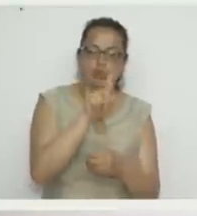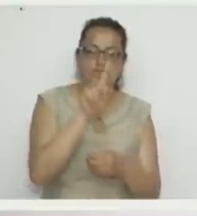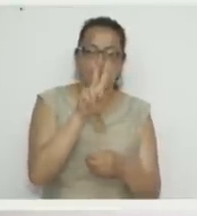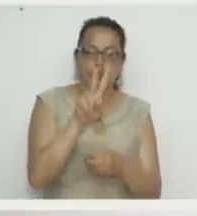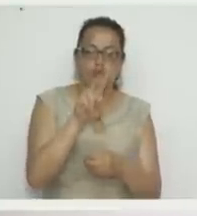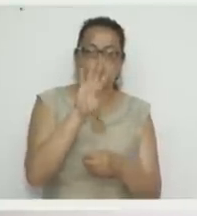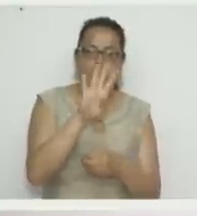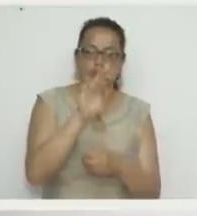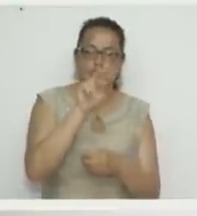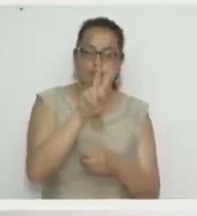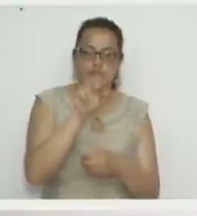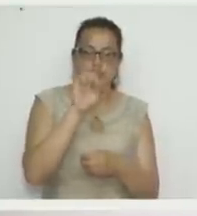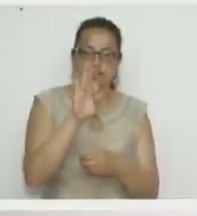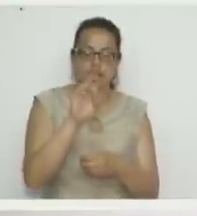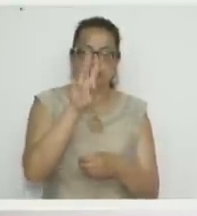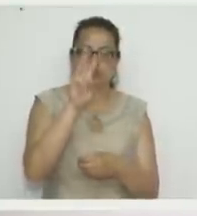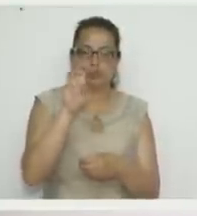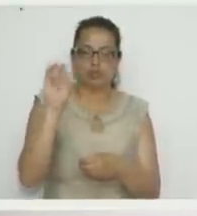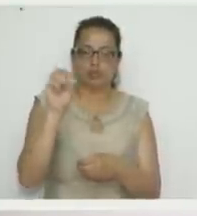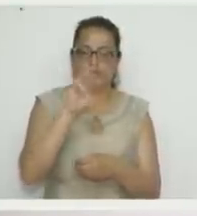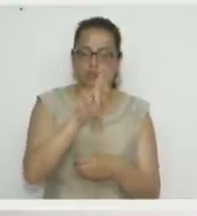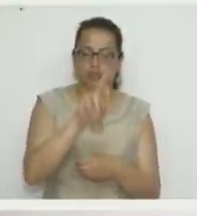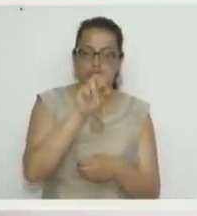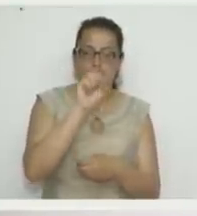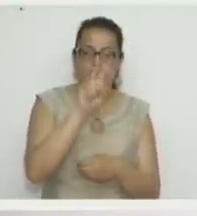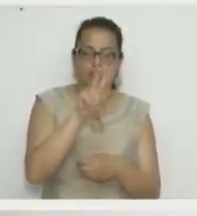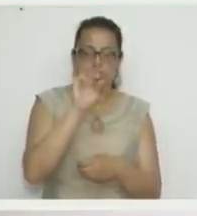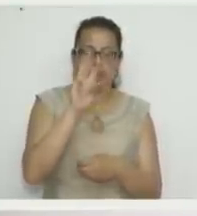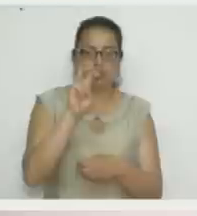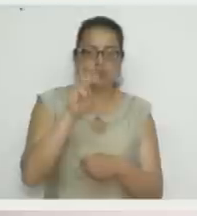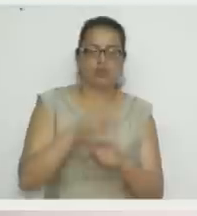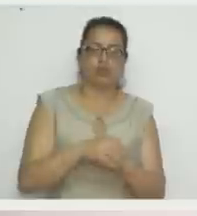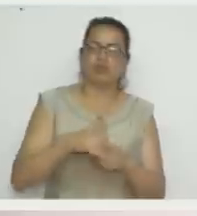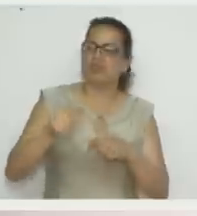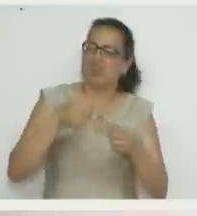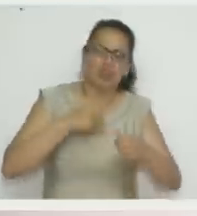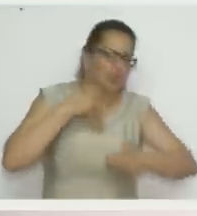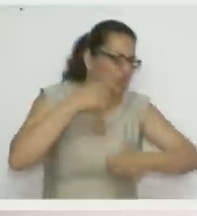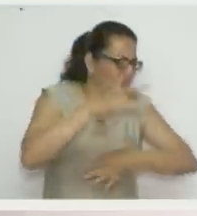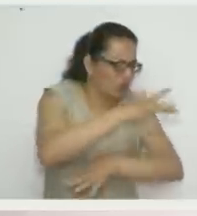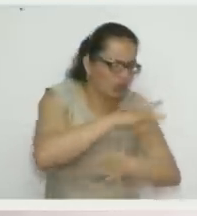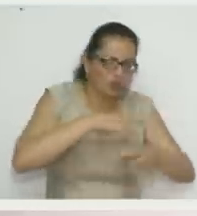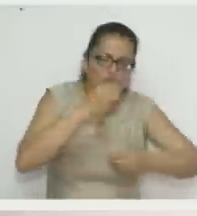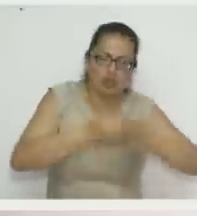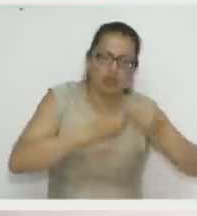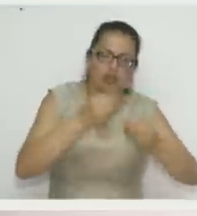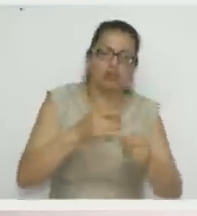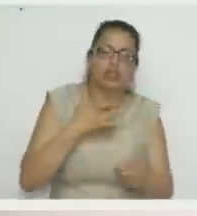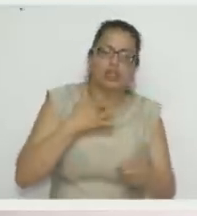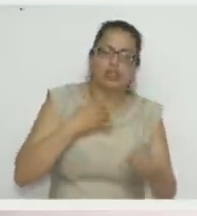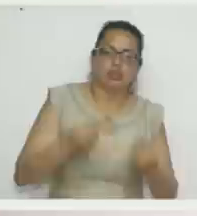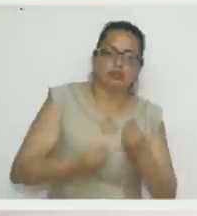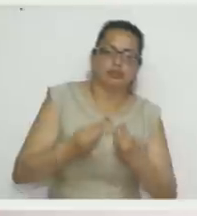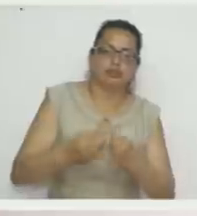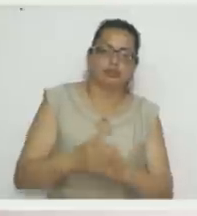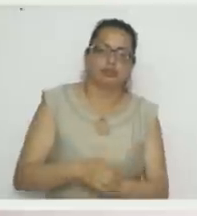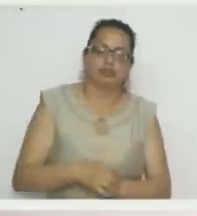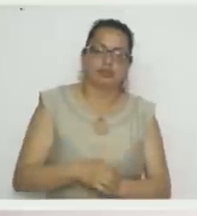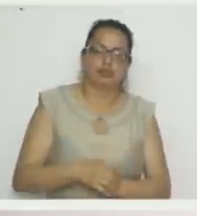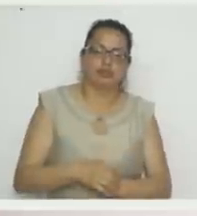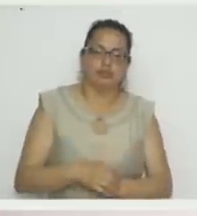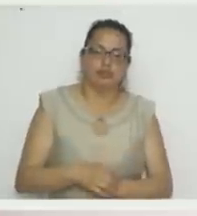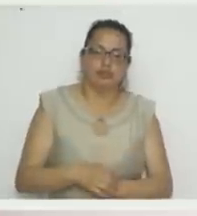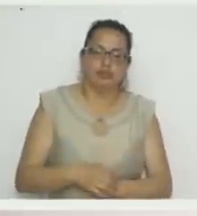-8038. Vendo proyectos, vendo los moldes. En Fomi me gusta vender los proyectos, en los